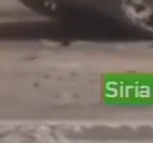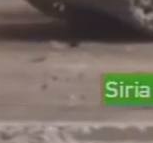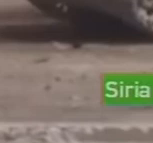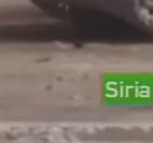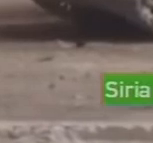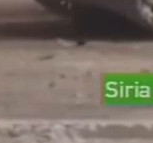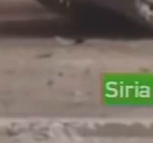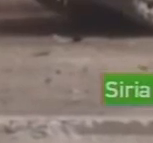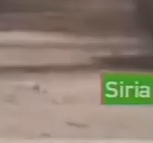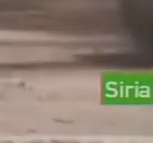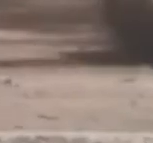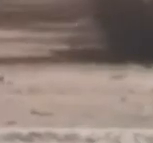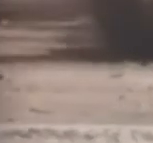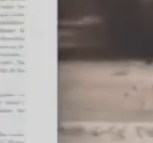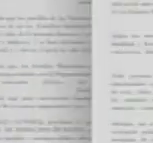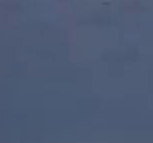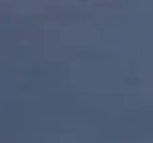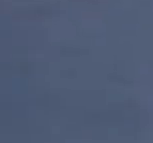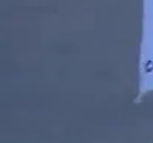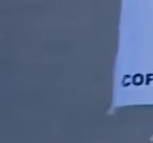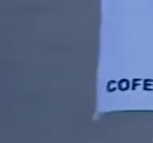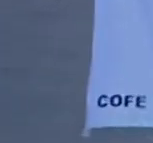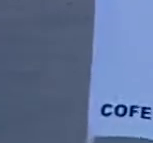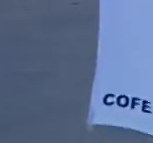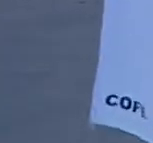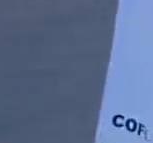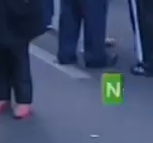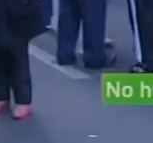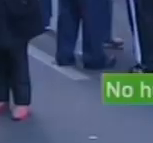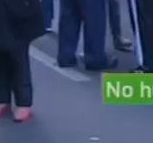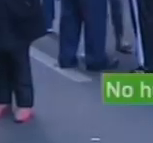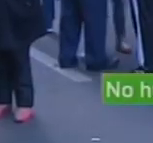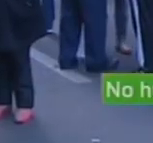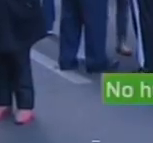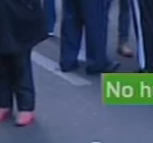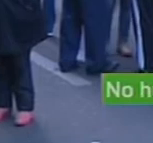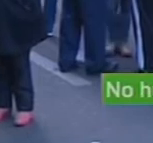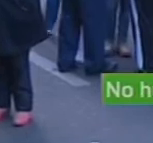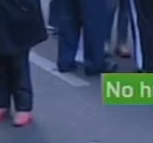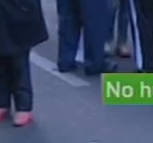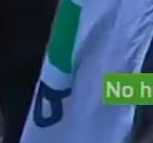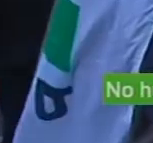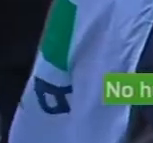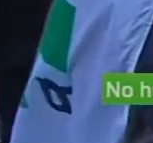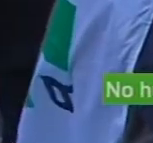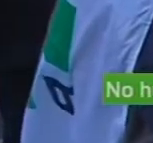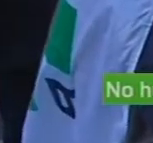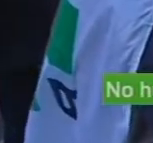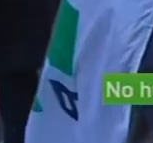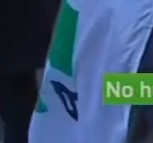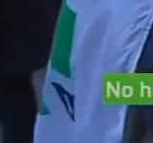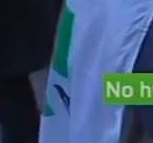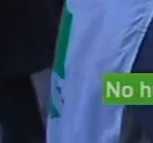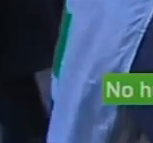contacto con los gobiernos de la región No hubo acuerdo en un nuevo encuentro entre los funcionarios de Salud Pública y ACE